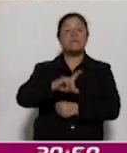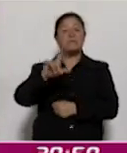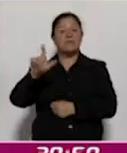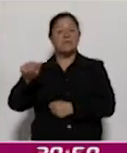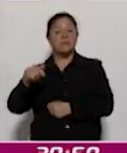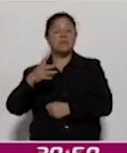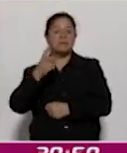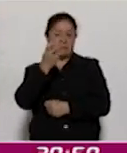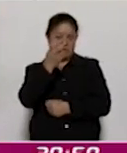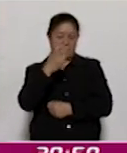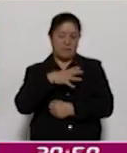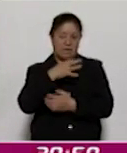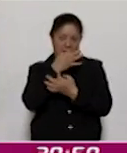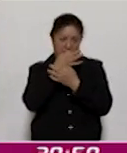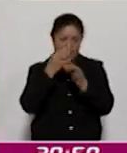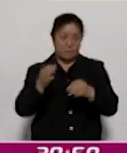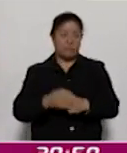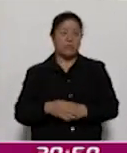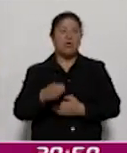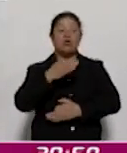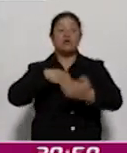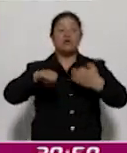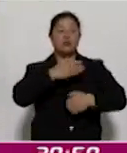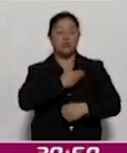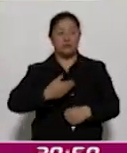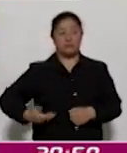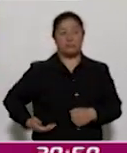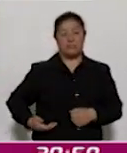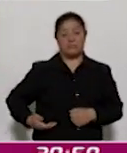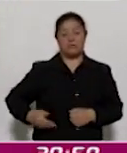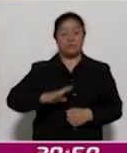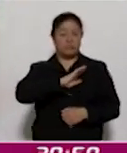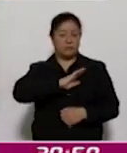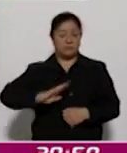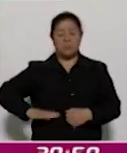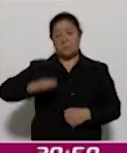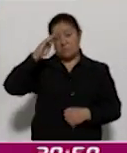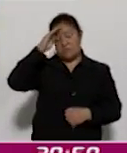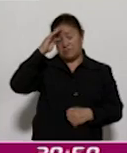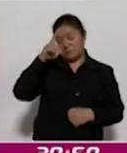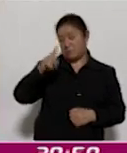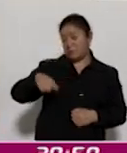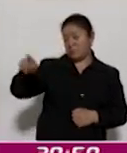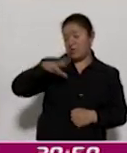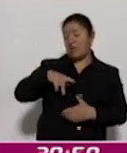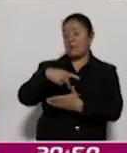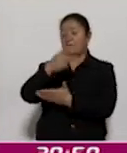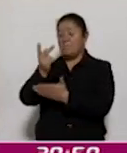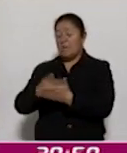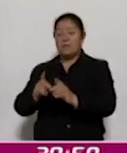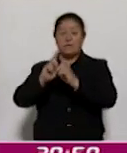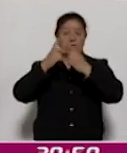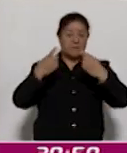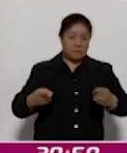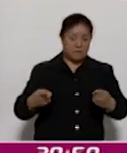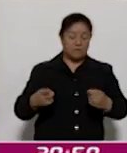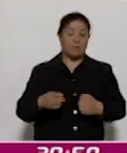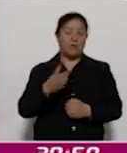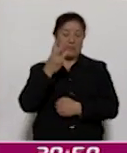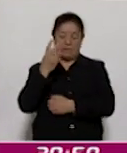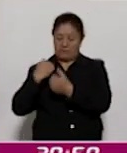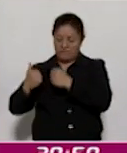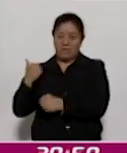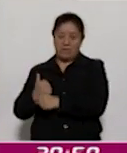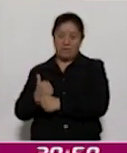porque todos los presidentes municipales pensaban que con hacer su plan de desarrollo, que es de los tres años,